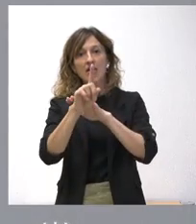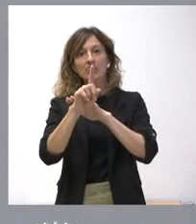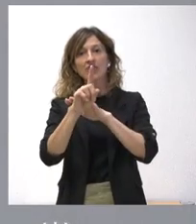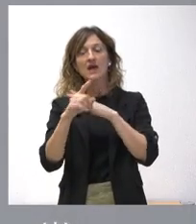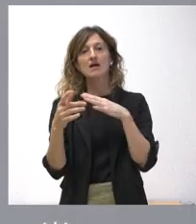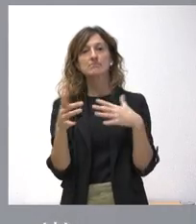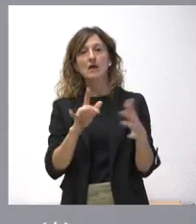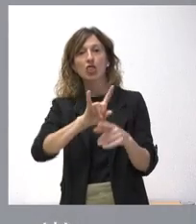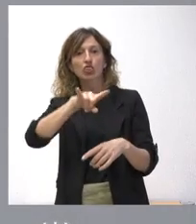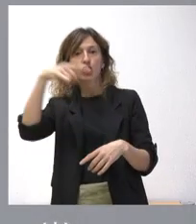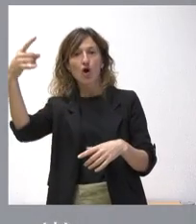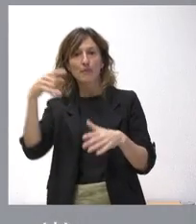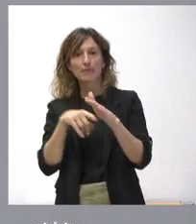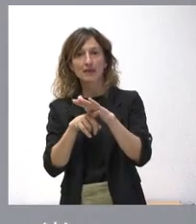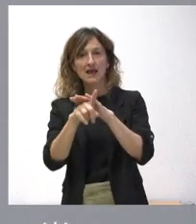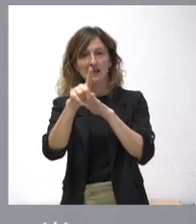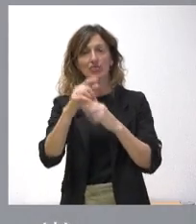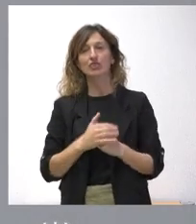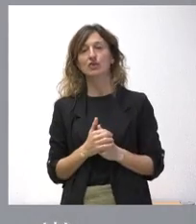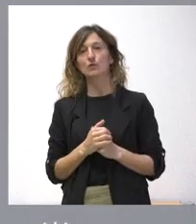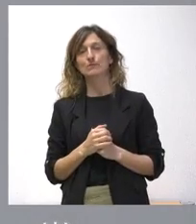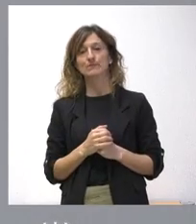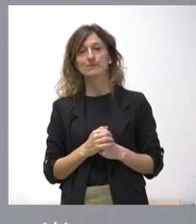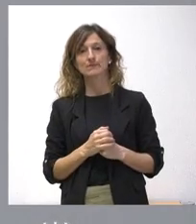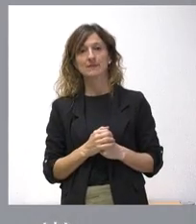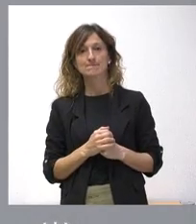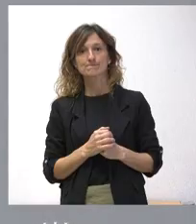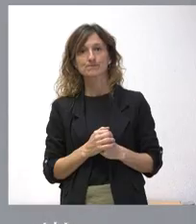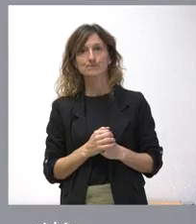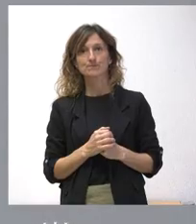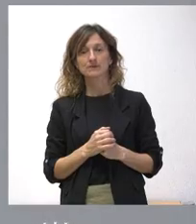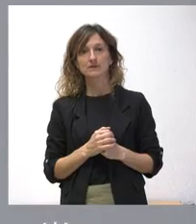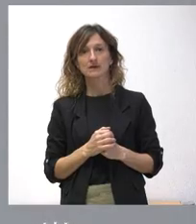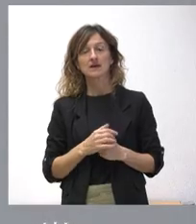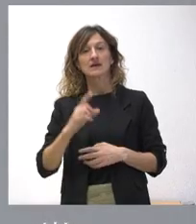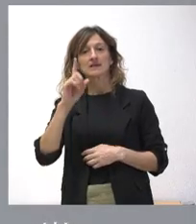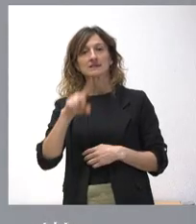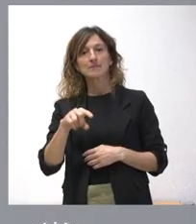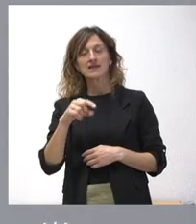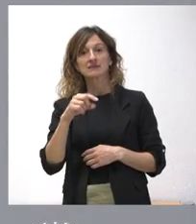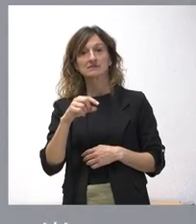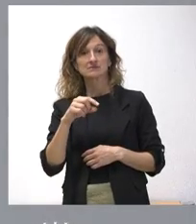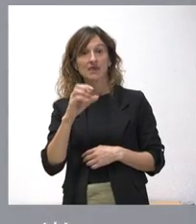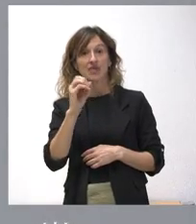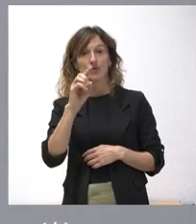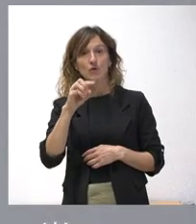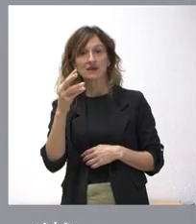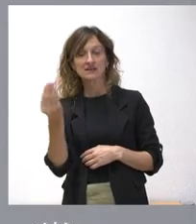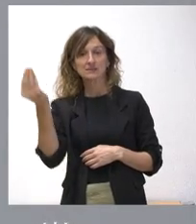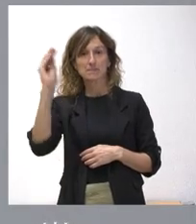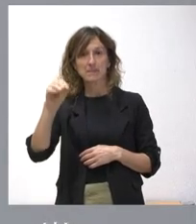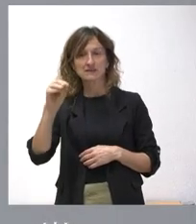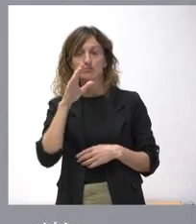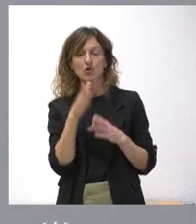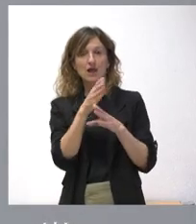prácticamente el doble de lo que estimábamos al principio del año y estamos creciendo tres décimas más de lo que es la previsión de